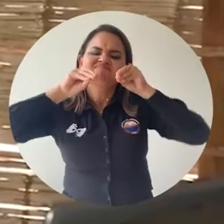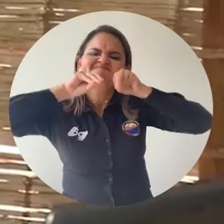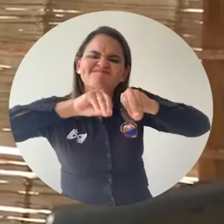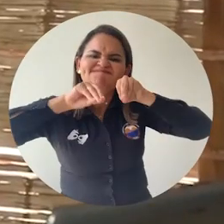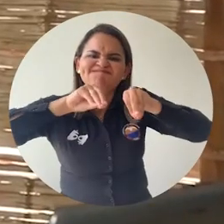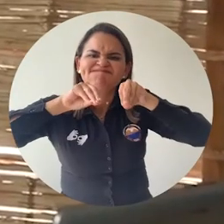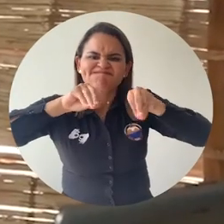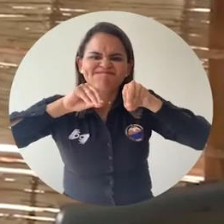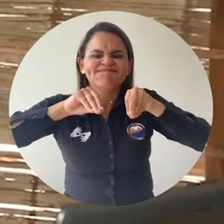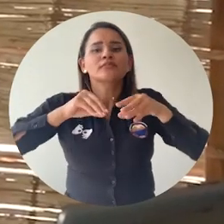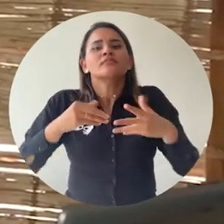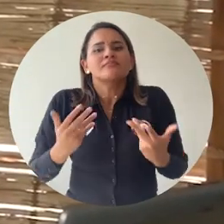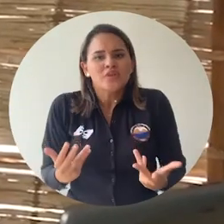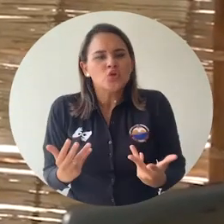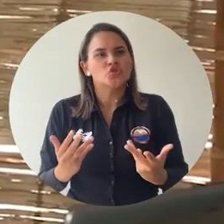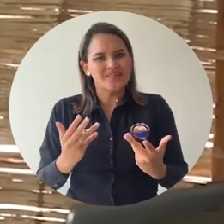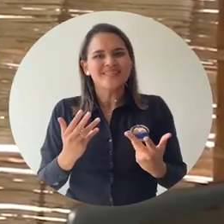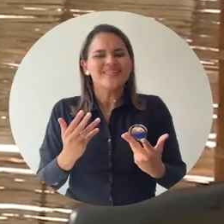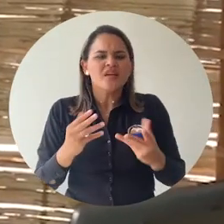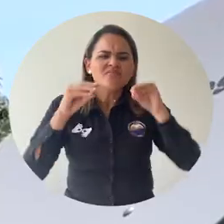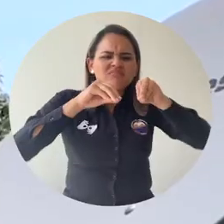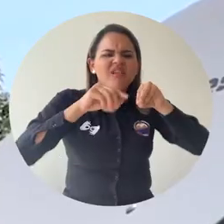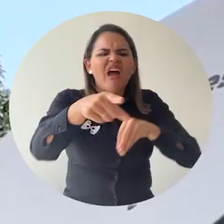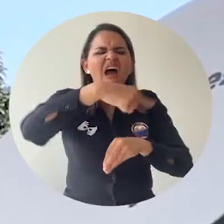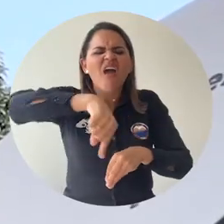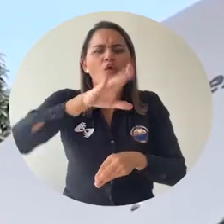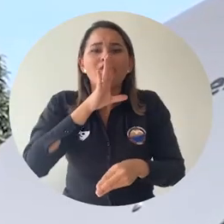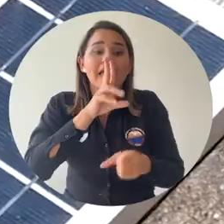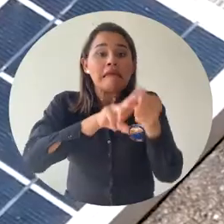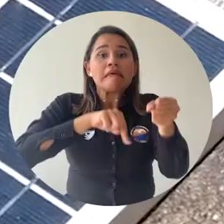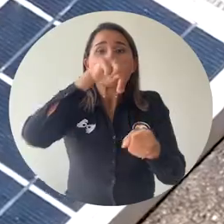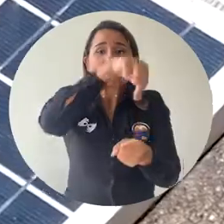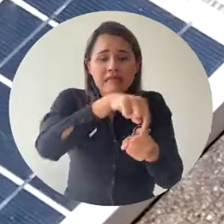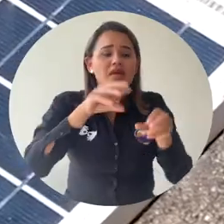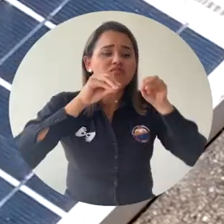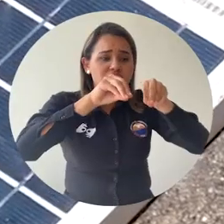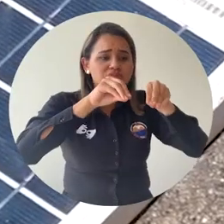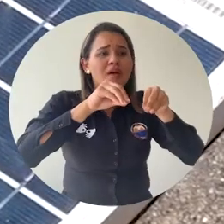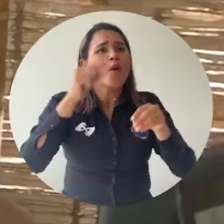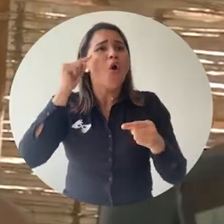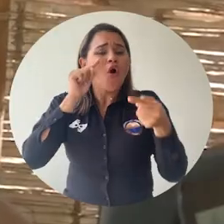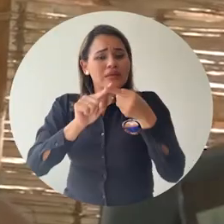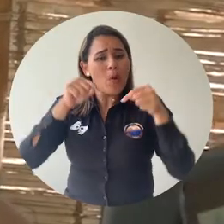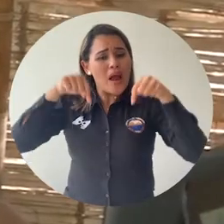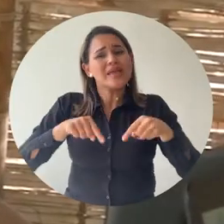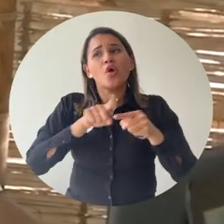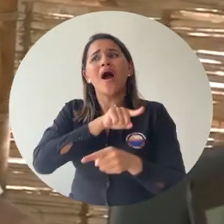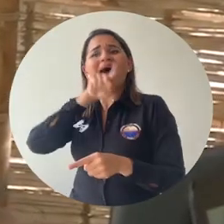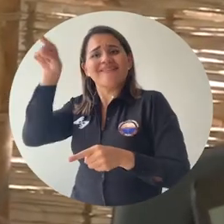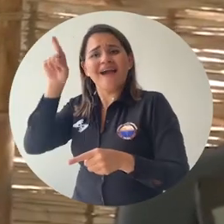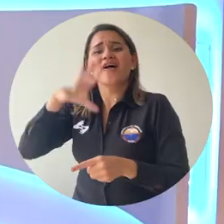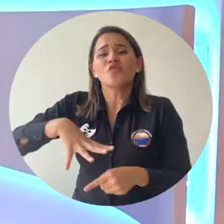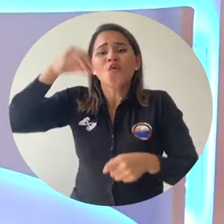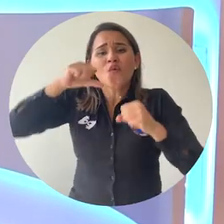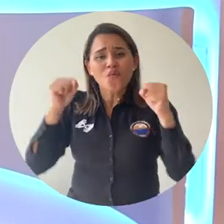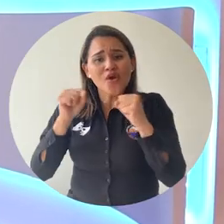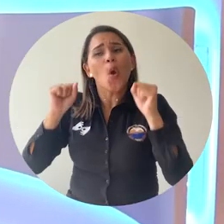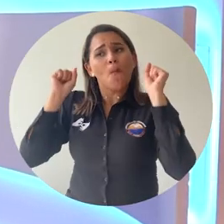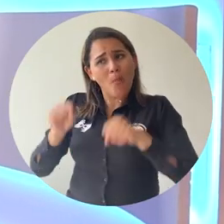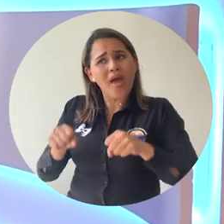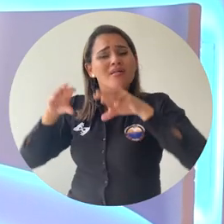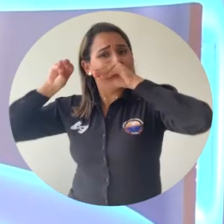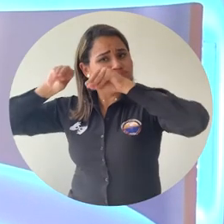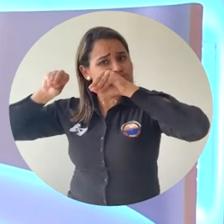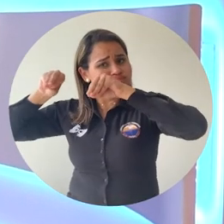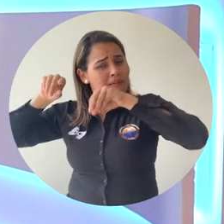ejercicio, no haya en la universidad si no haya en la sierra. Sacamos nuestros computadores para allá, la alcaldía nos pone el internet y ahí va la gente a conectarse, tomar sus clases. Transmite